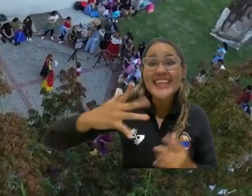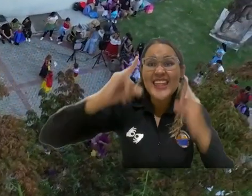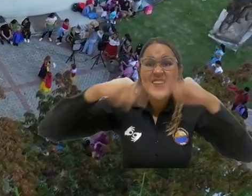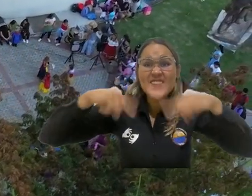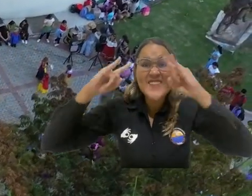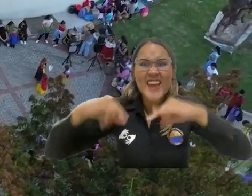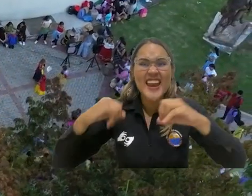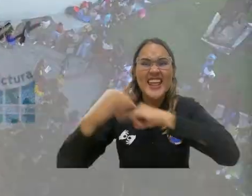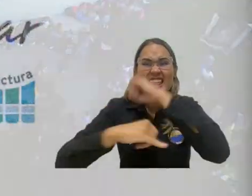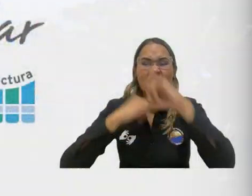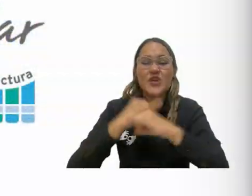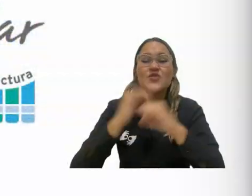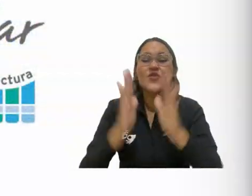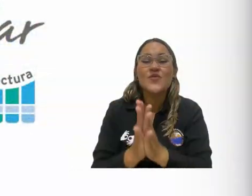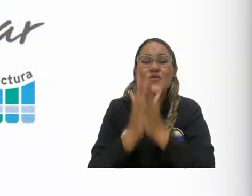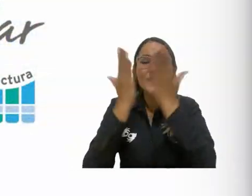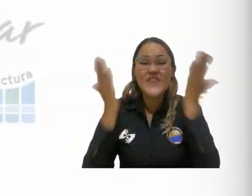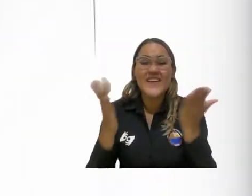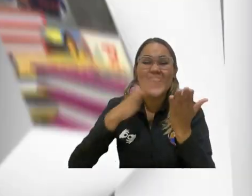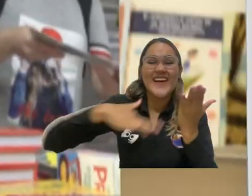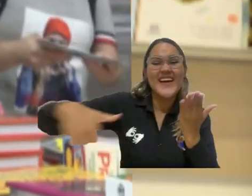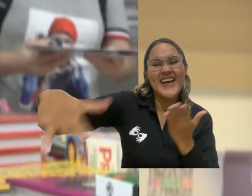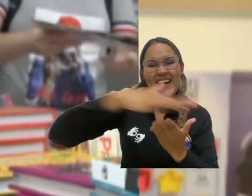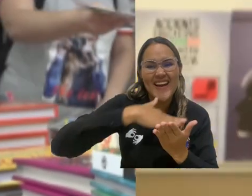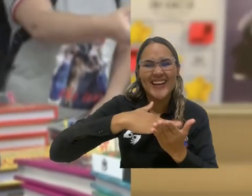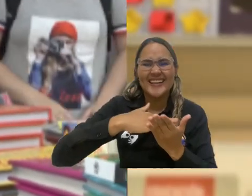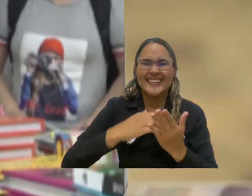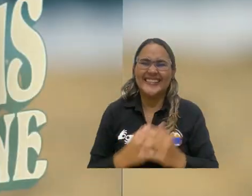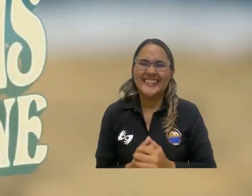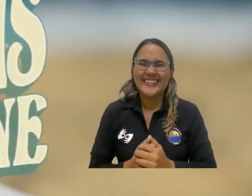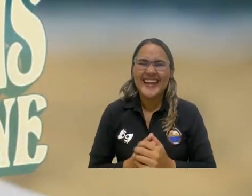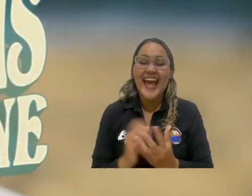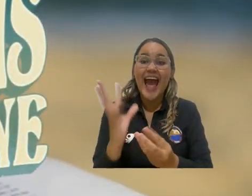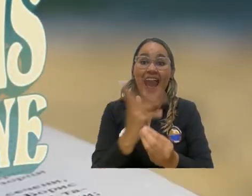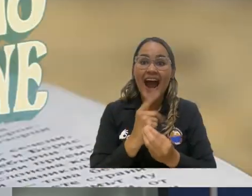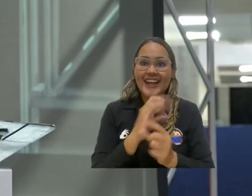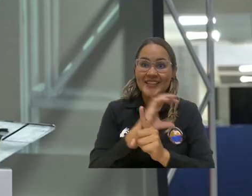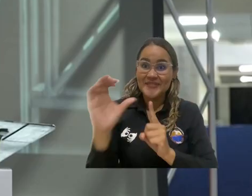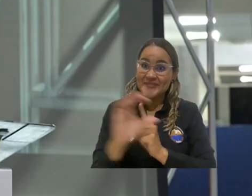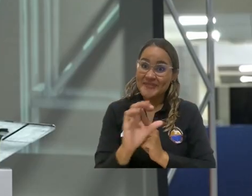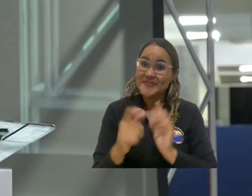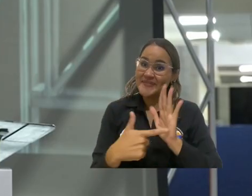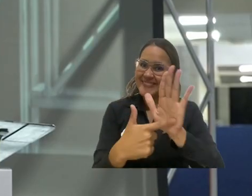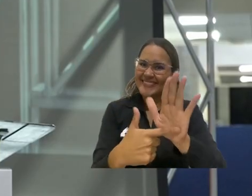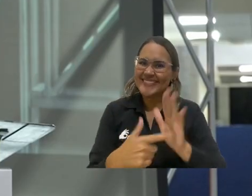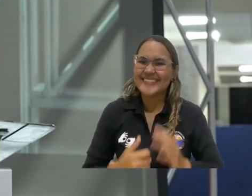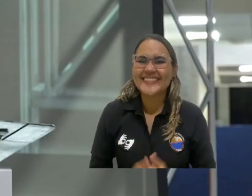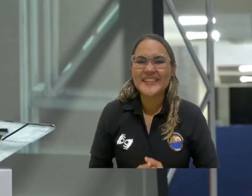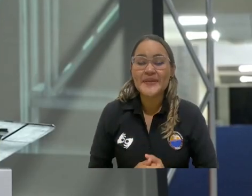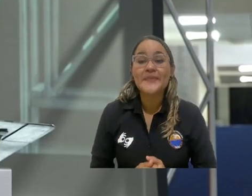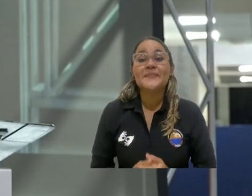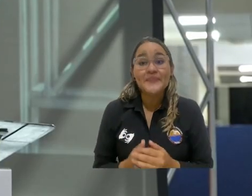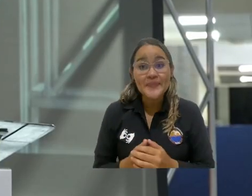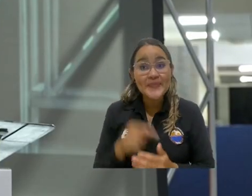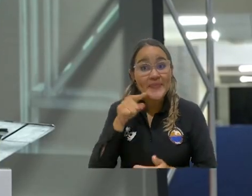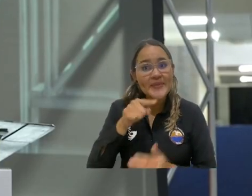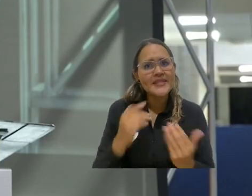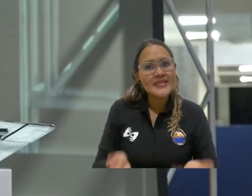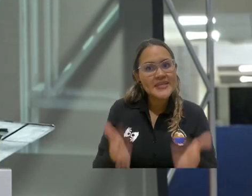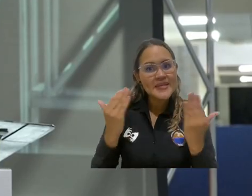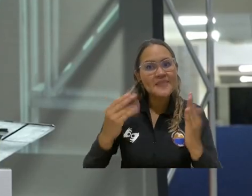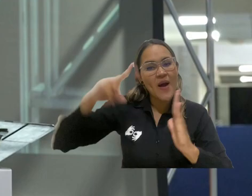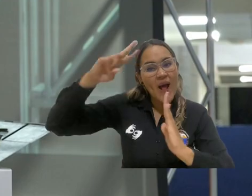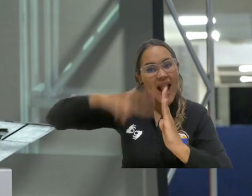Feria Internacional del Libro, las Artes y la Cultura, Phil Smart. Ese libro que aplazó y que debió haber leído, seguramente